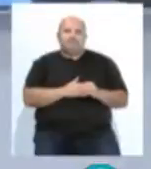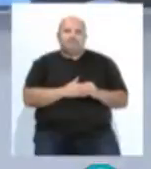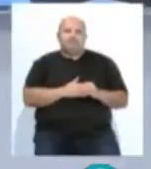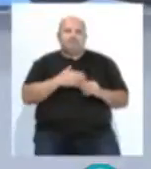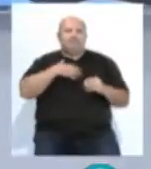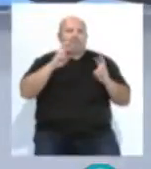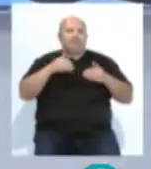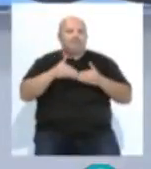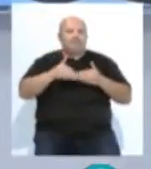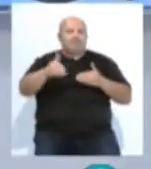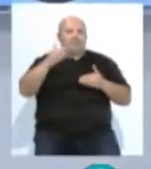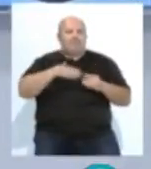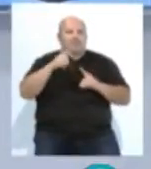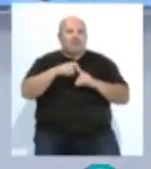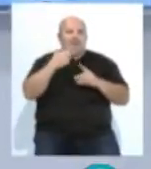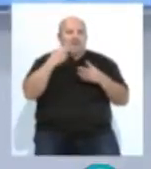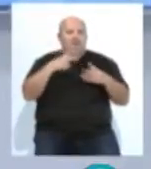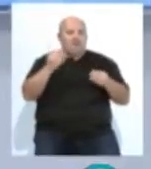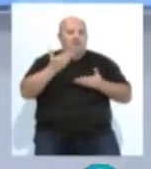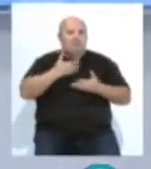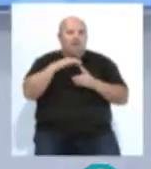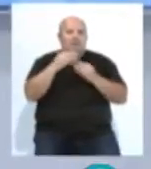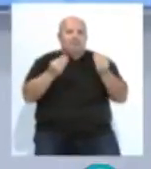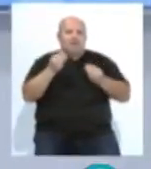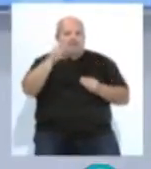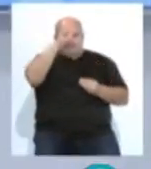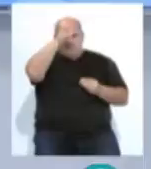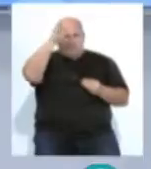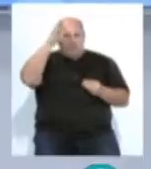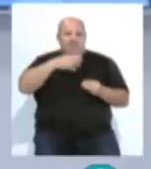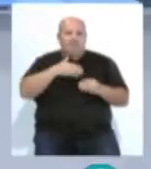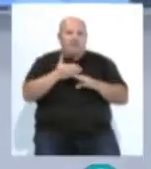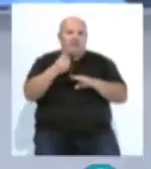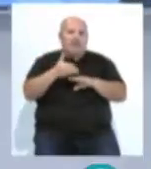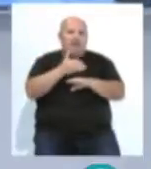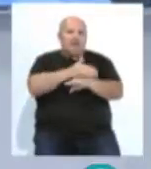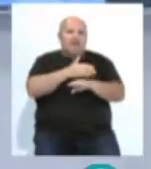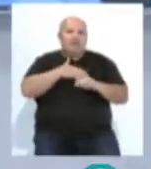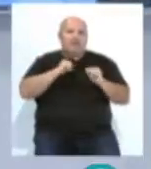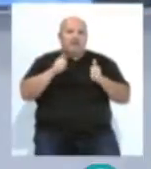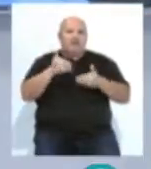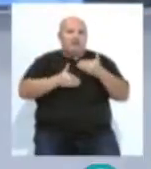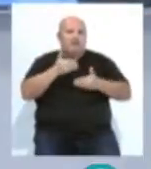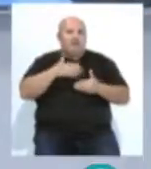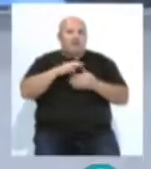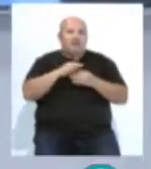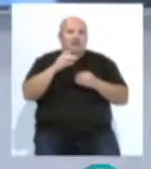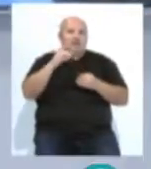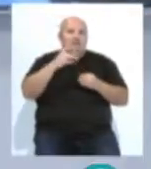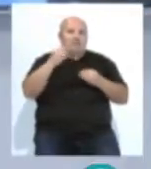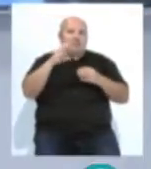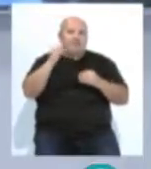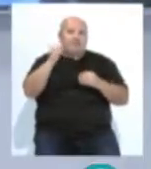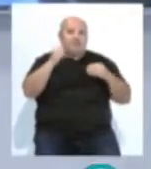El tramo final de mayo parece que nos regala un ambiente más veraniego casi un mes antes de que llegue la estación estival. El anticiclo nos